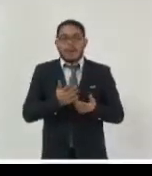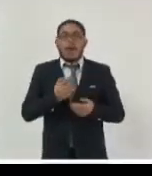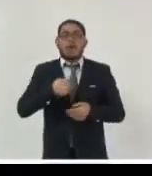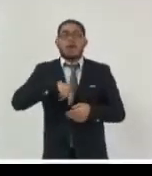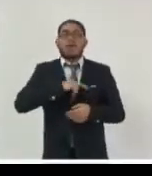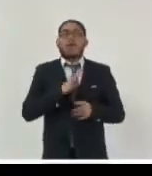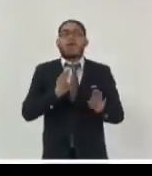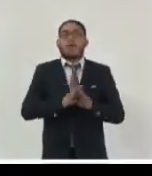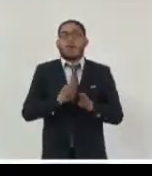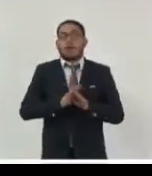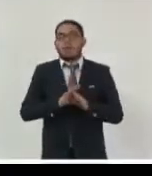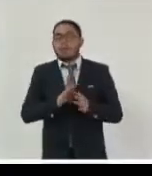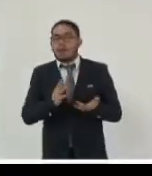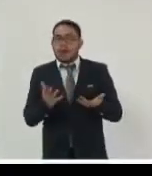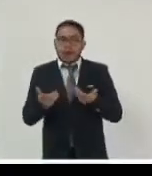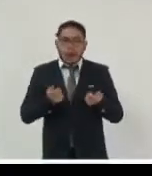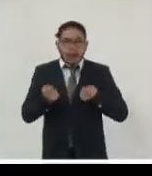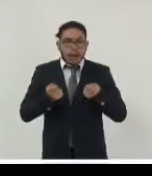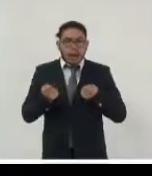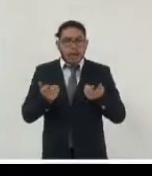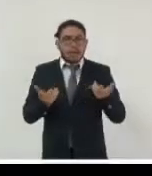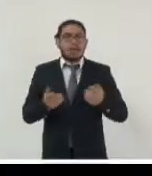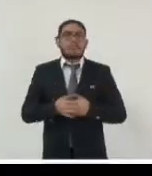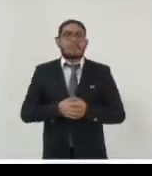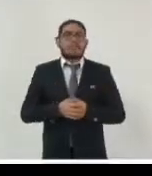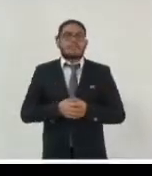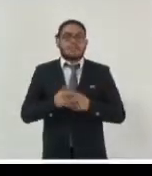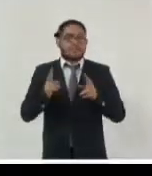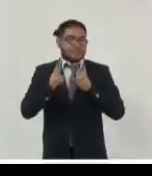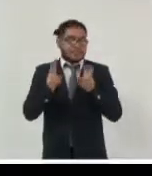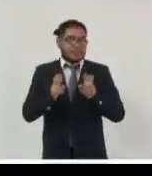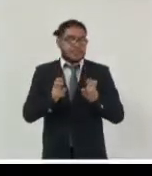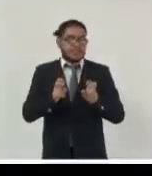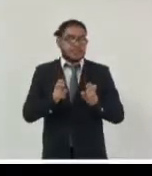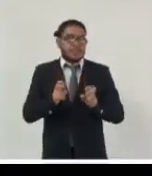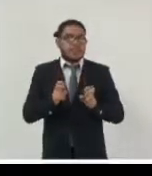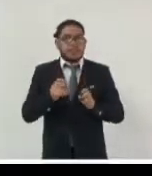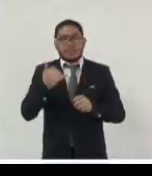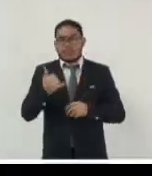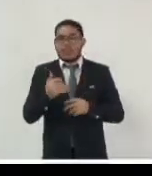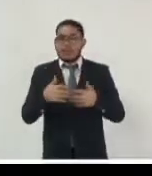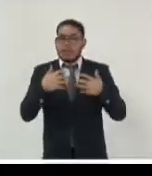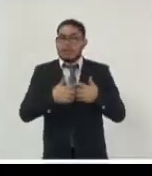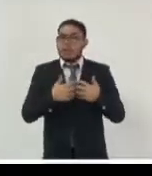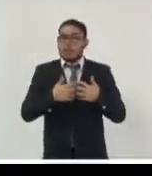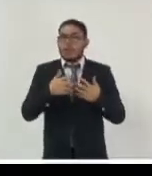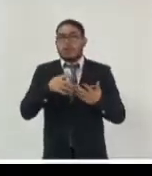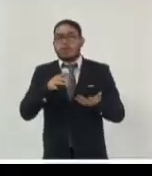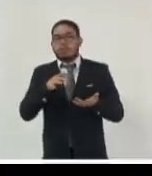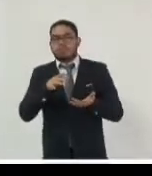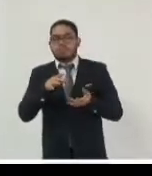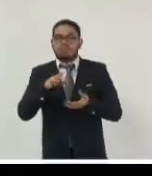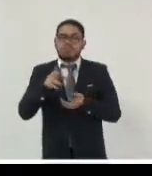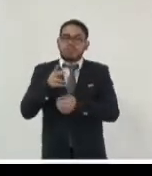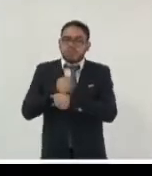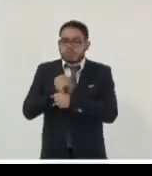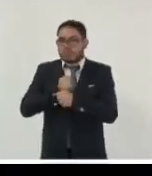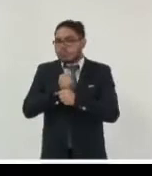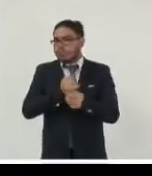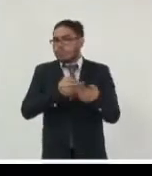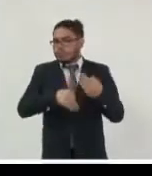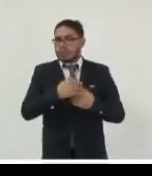respecto de los sistemas de gestión documental y administración de archivos entendiendo por sistema este conjunto de principios tareas